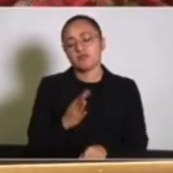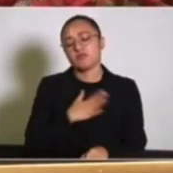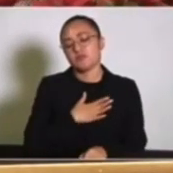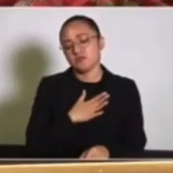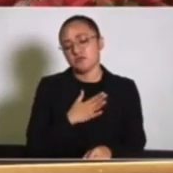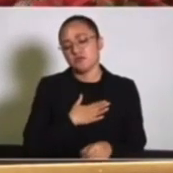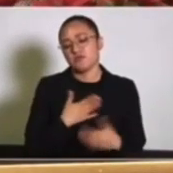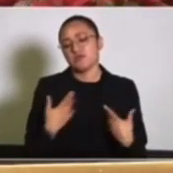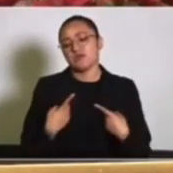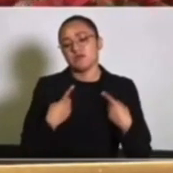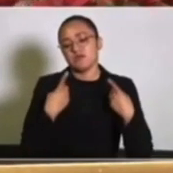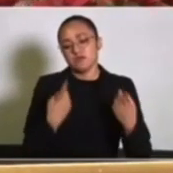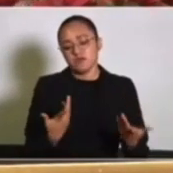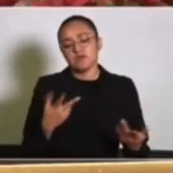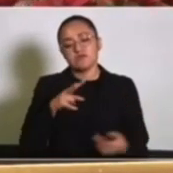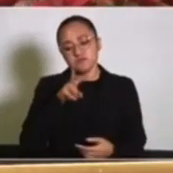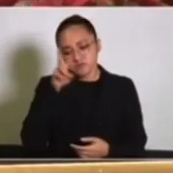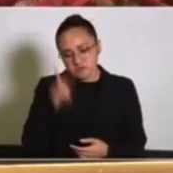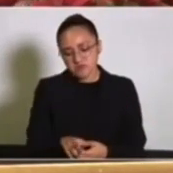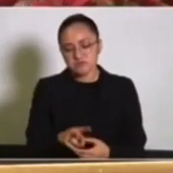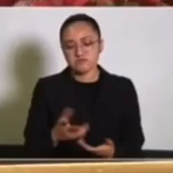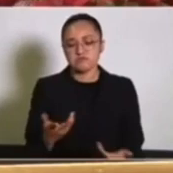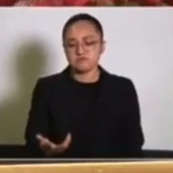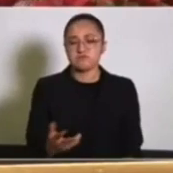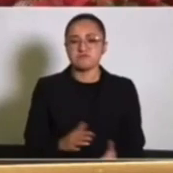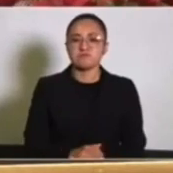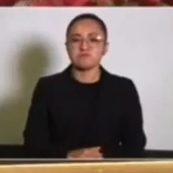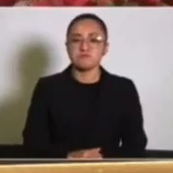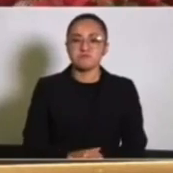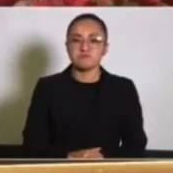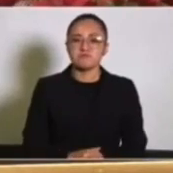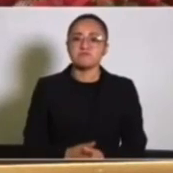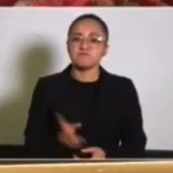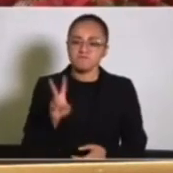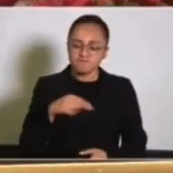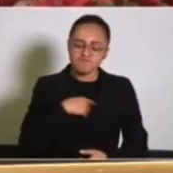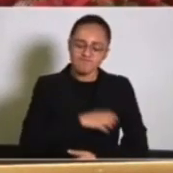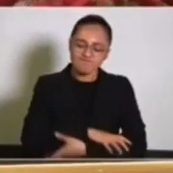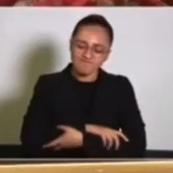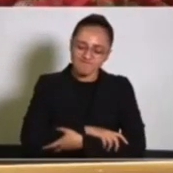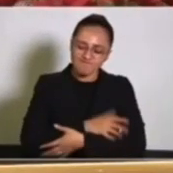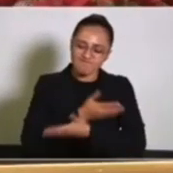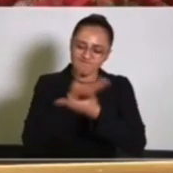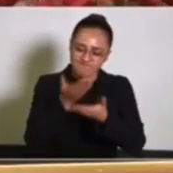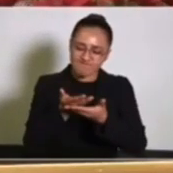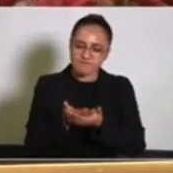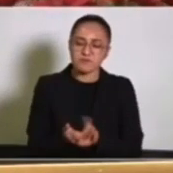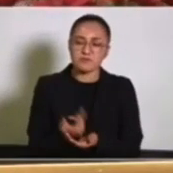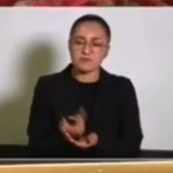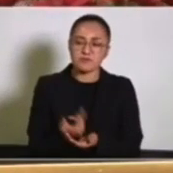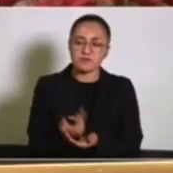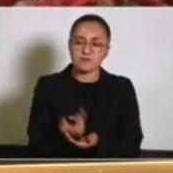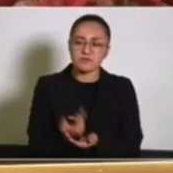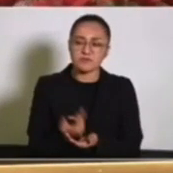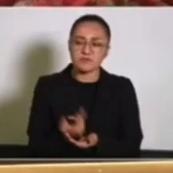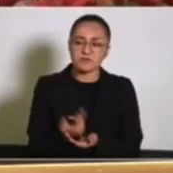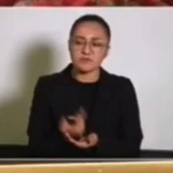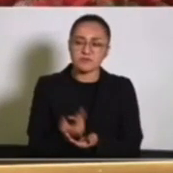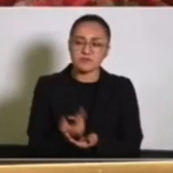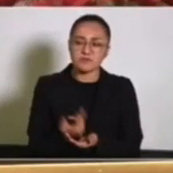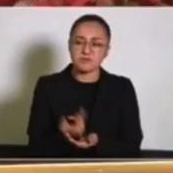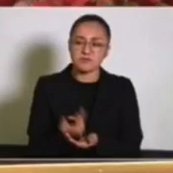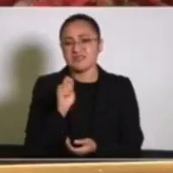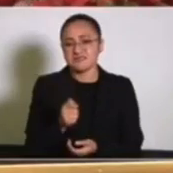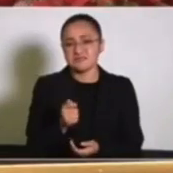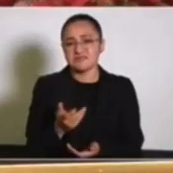de verdad mi solidaridad, pero ellos creo que saben perfectamente de